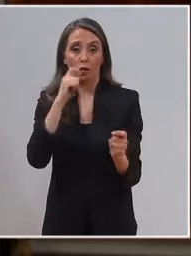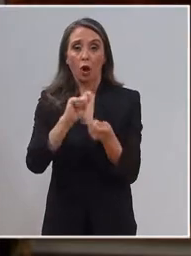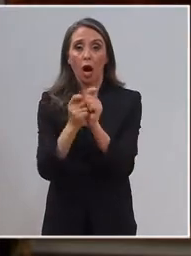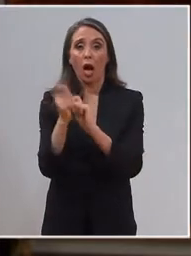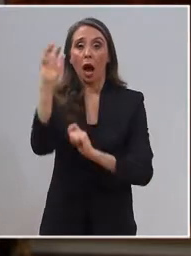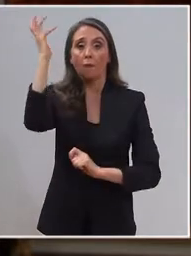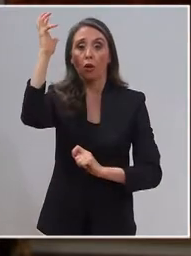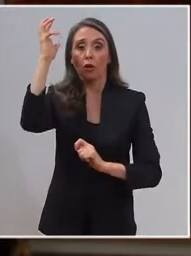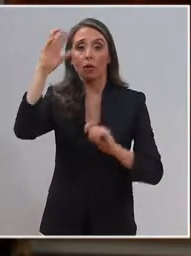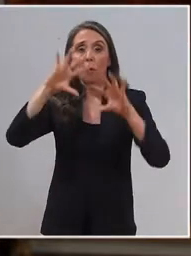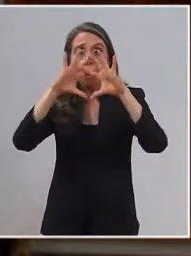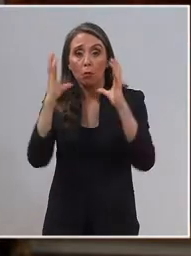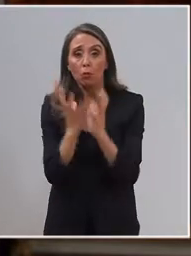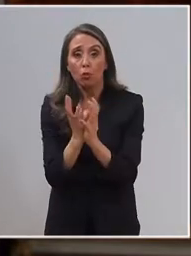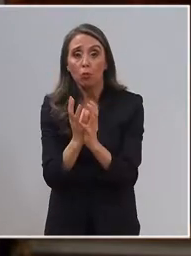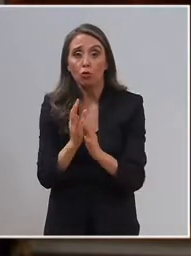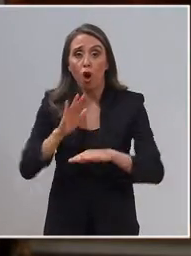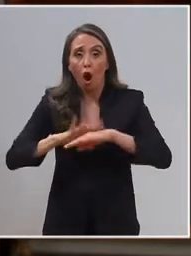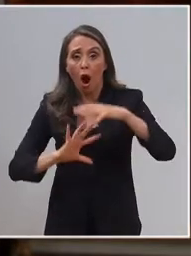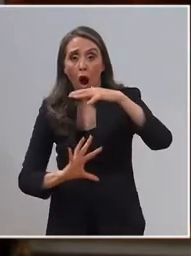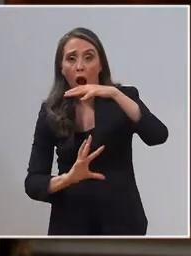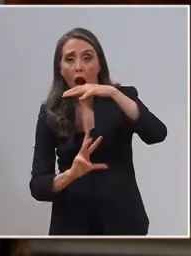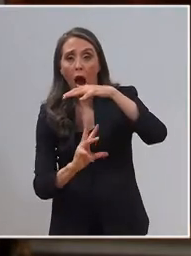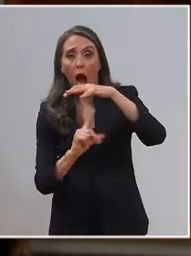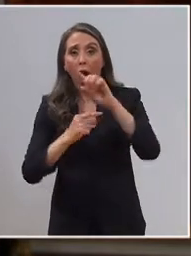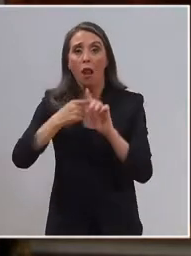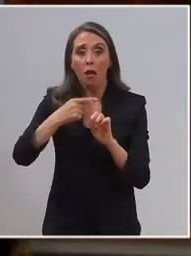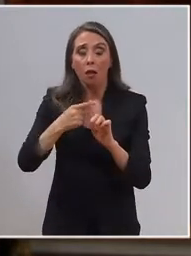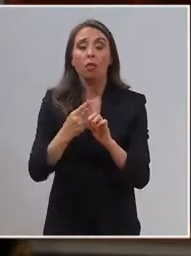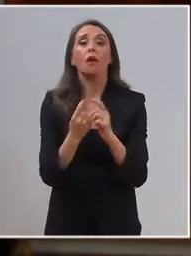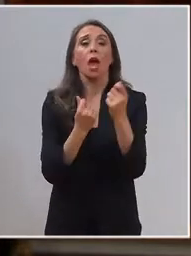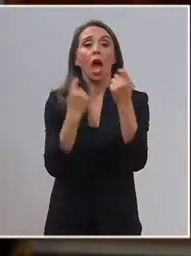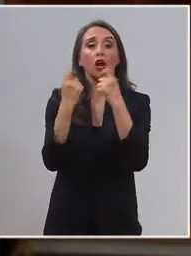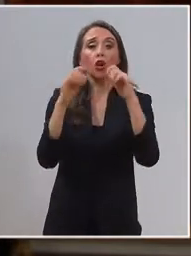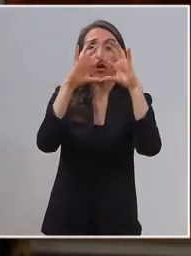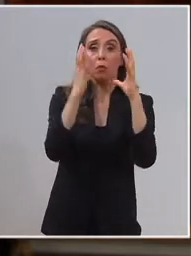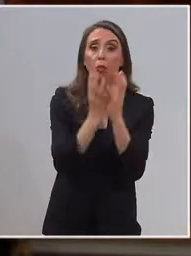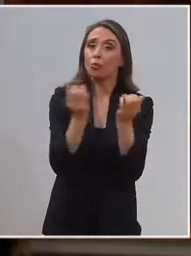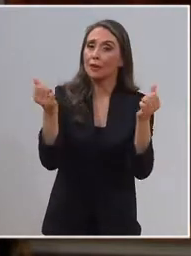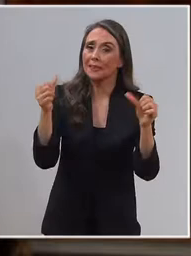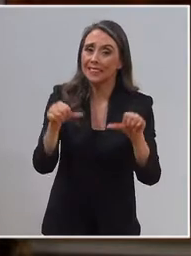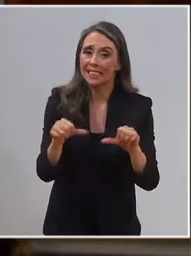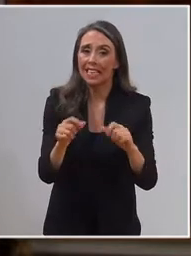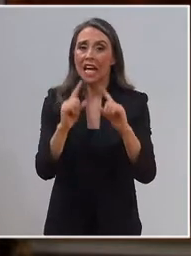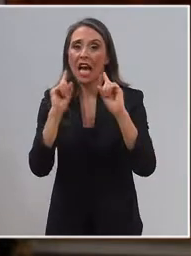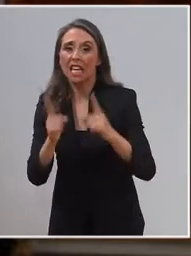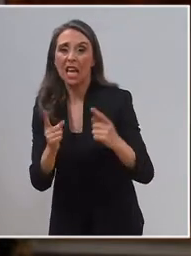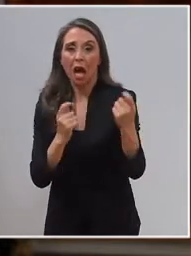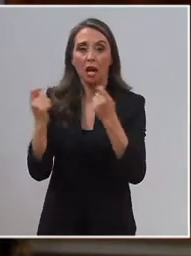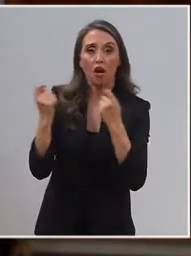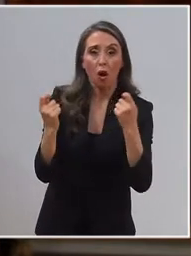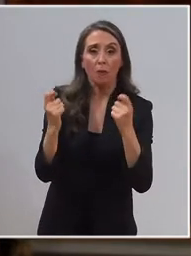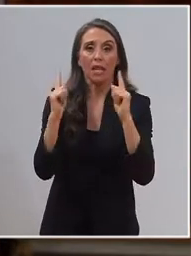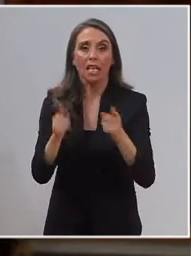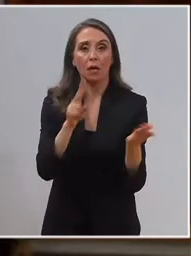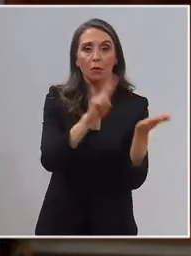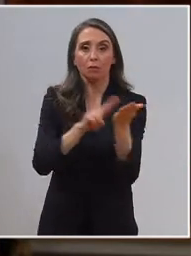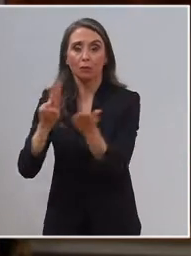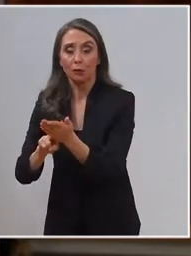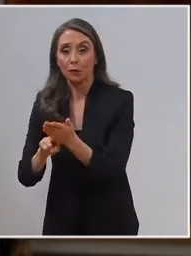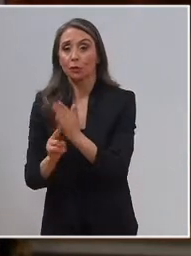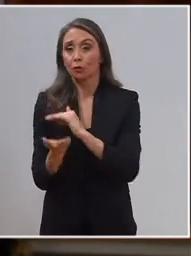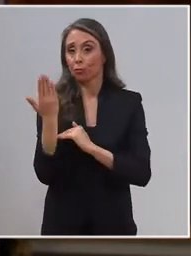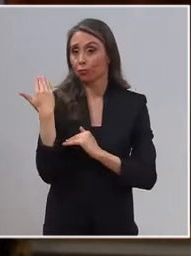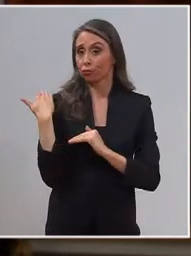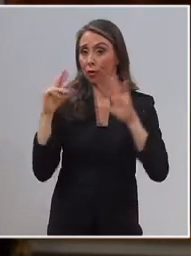climático y el calentamiento global, el debilitamiento de la economía mundial, la guerra comercial y tarifaria que desde hace ya